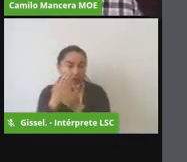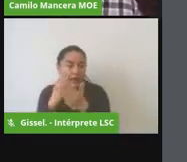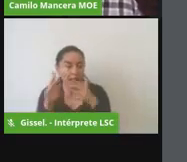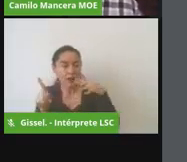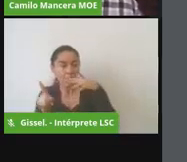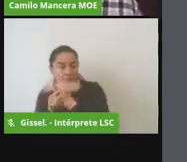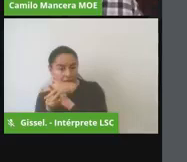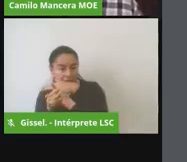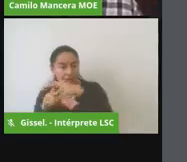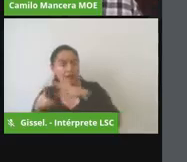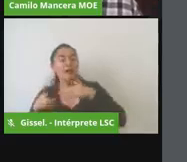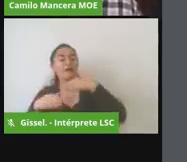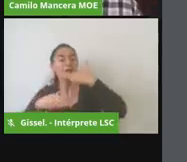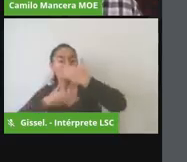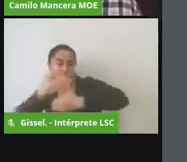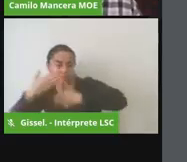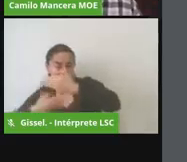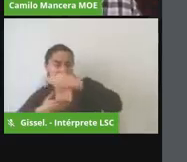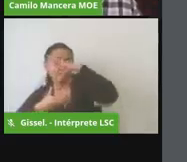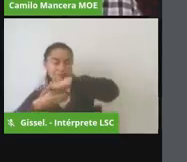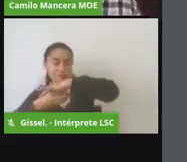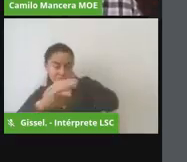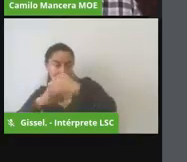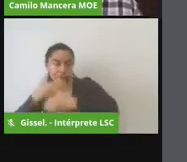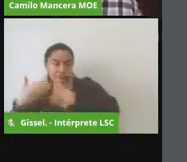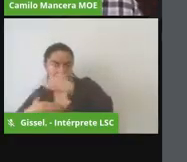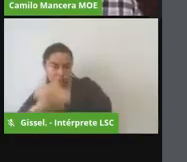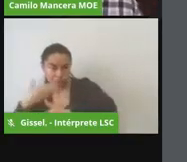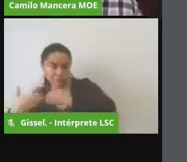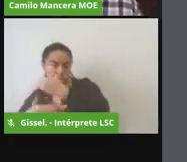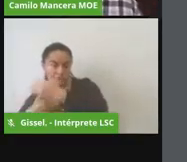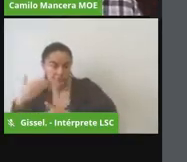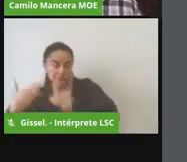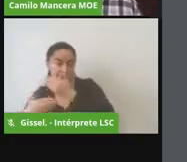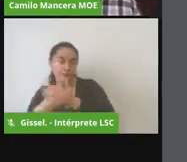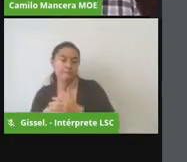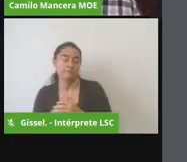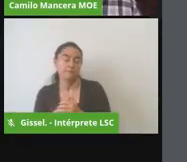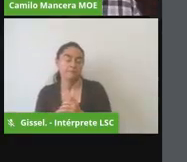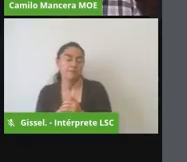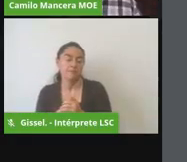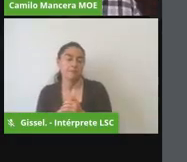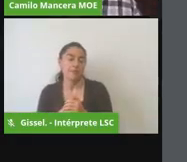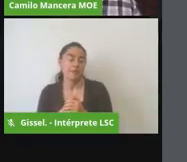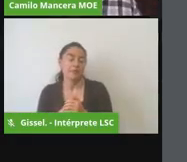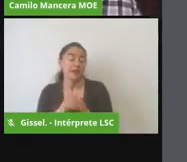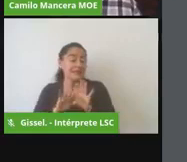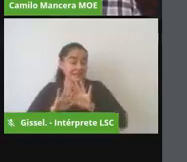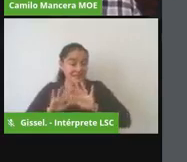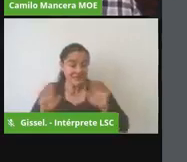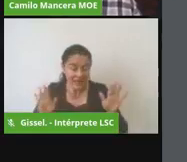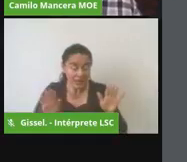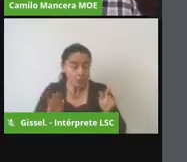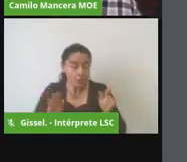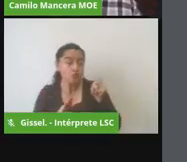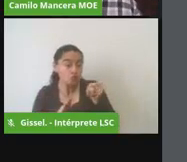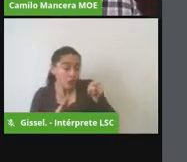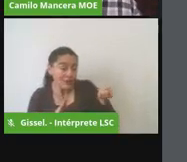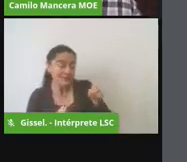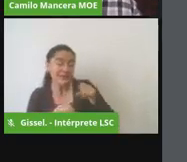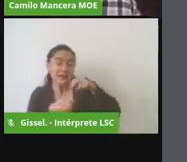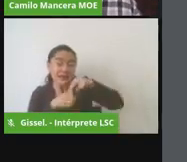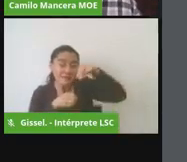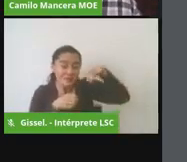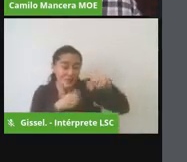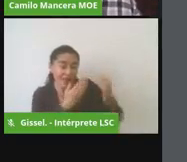electoral en ese sentido lo que también hacemos es una vez analizamos y categorizamos esta información